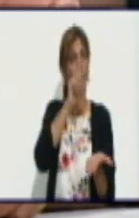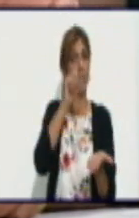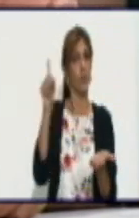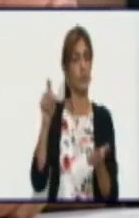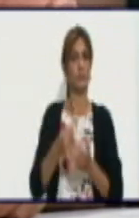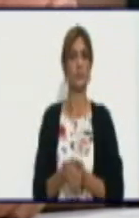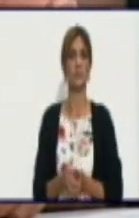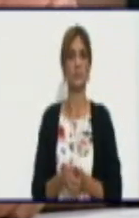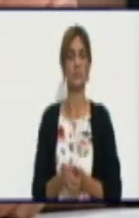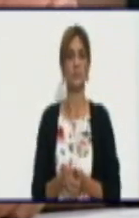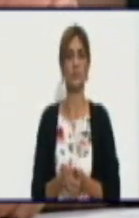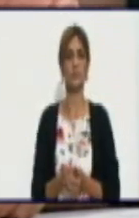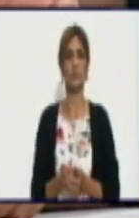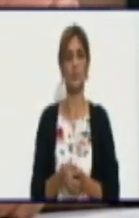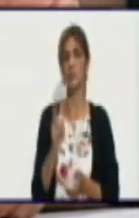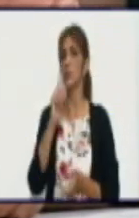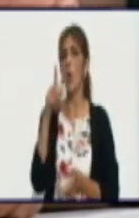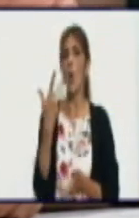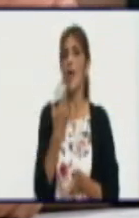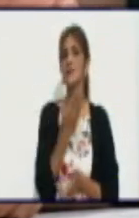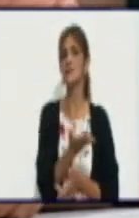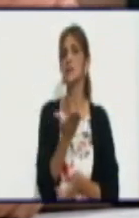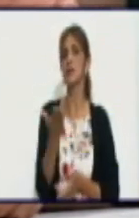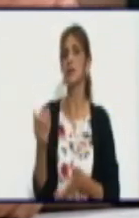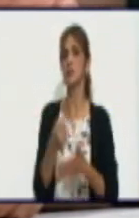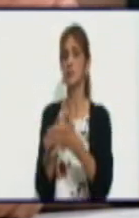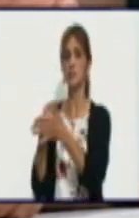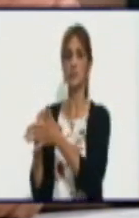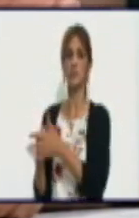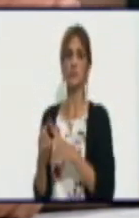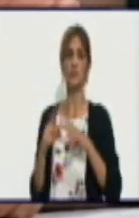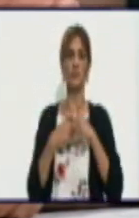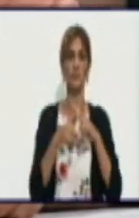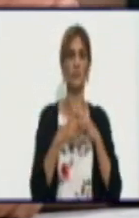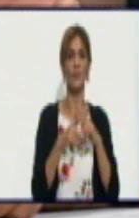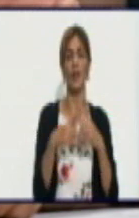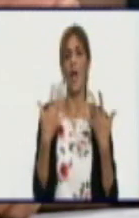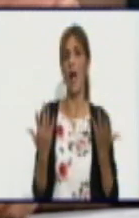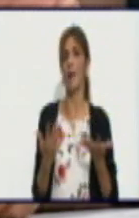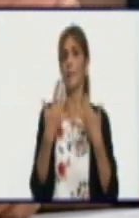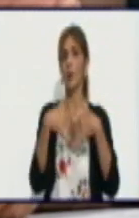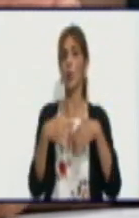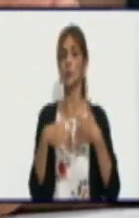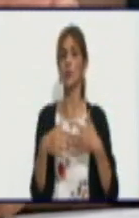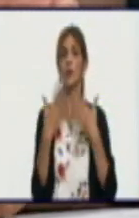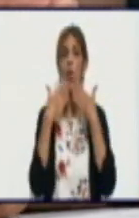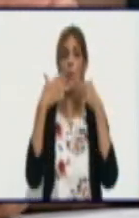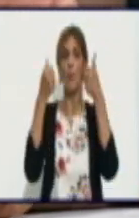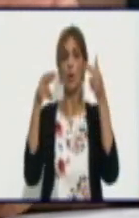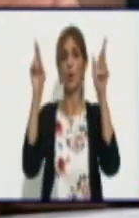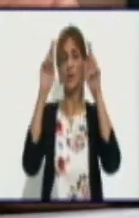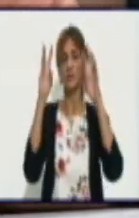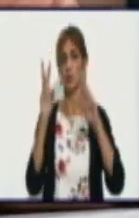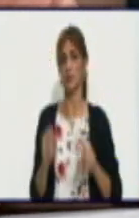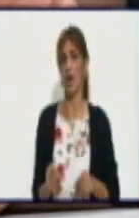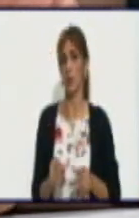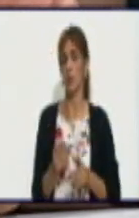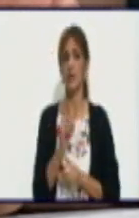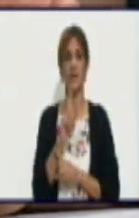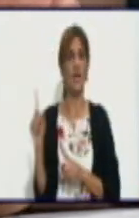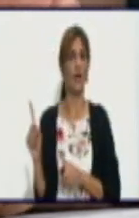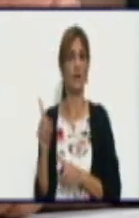No exigir garantía a los productores con buenos resultados ni a un sufructuario desmovilizado del servicio militar general.